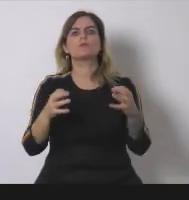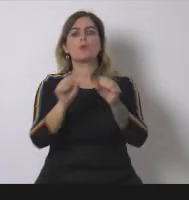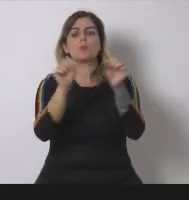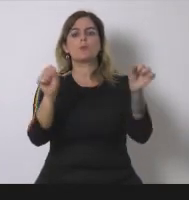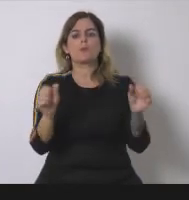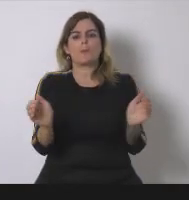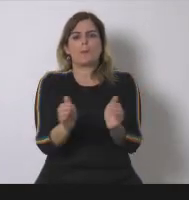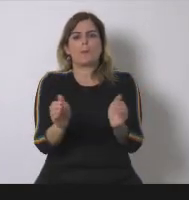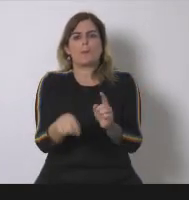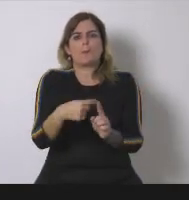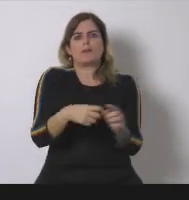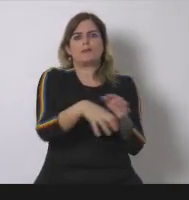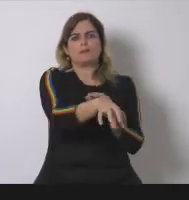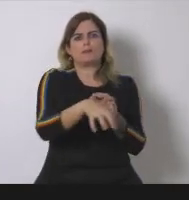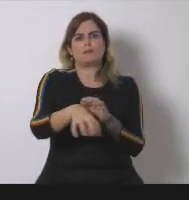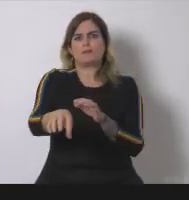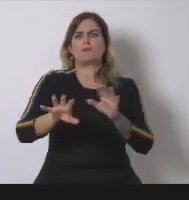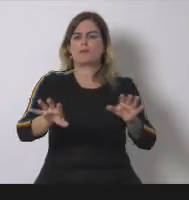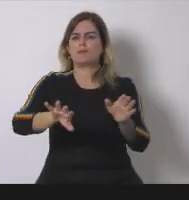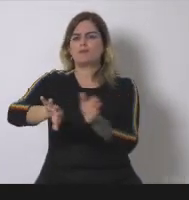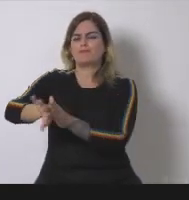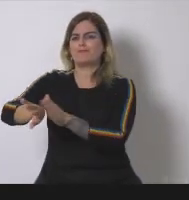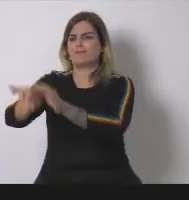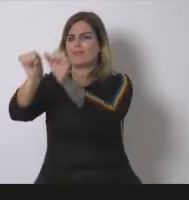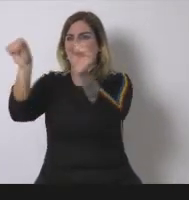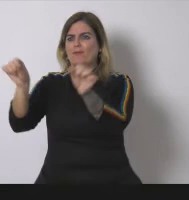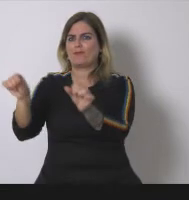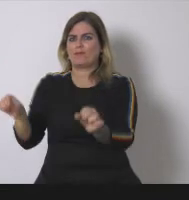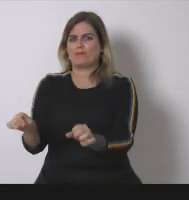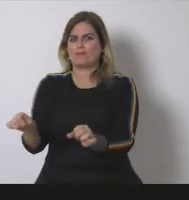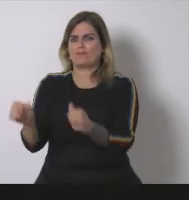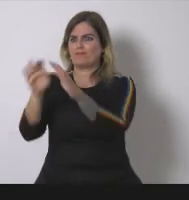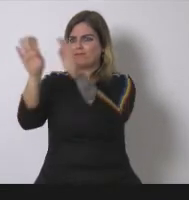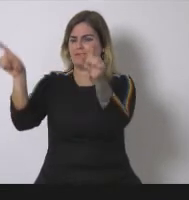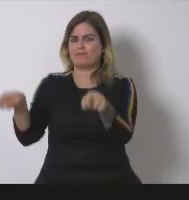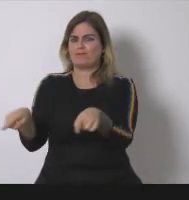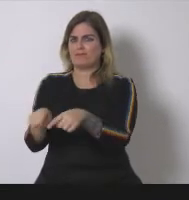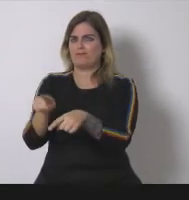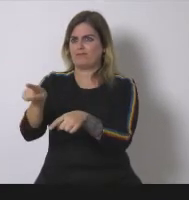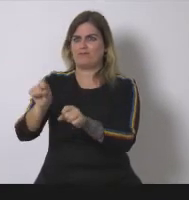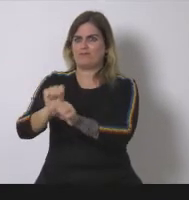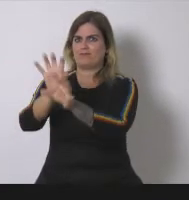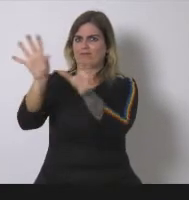en cambio deberíamos buscar estos modelos pequeños y distribuidos